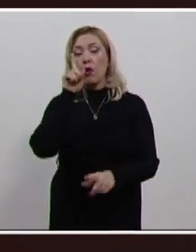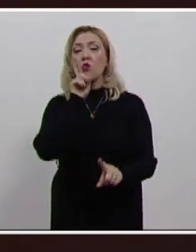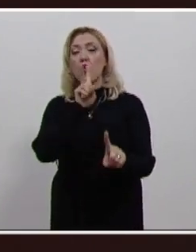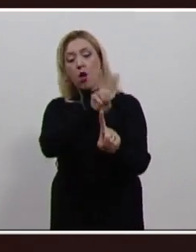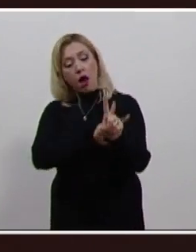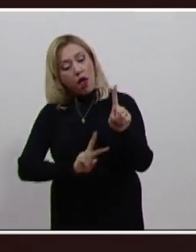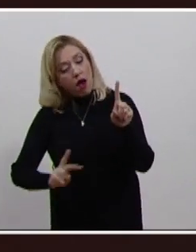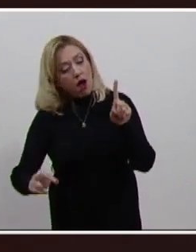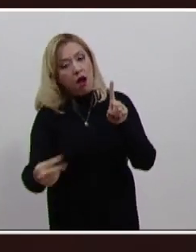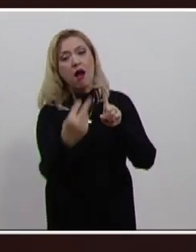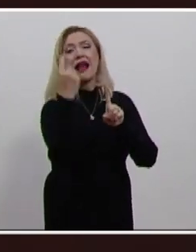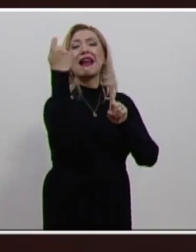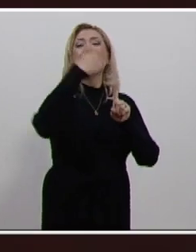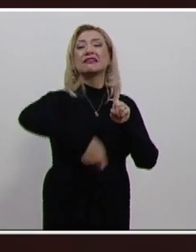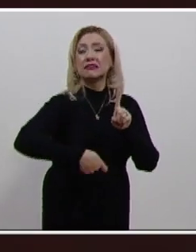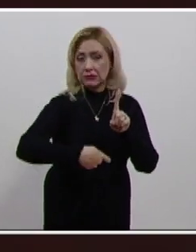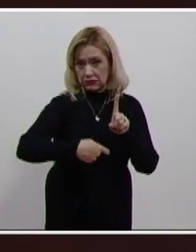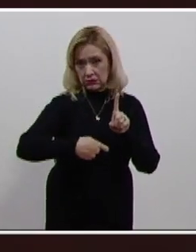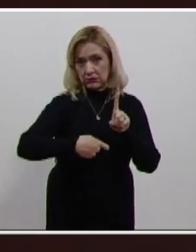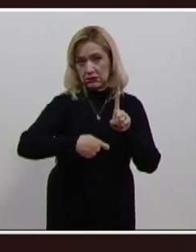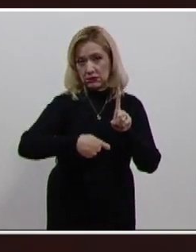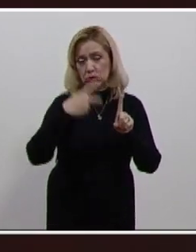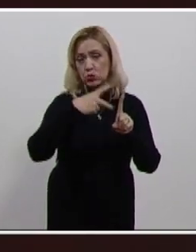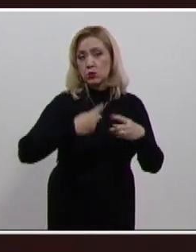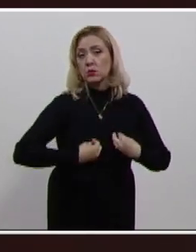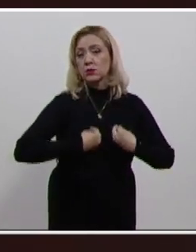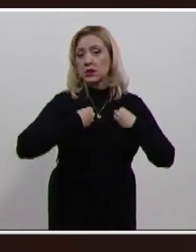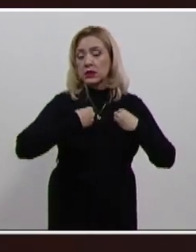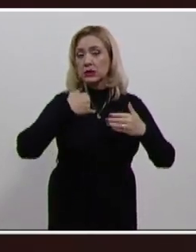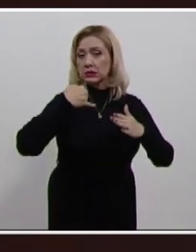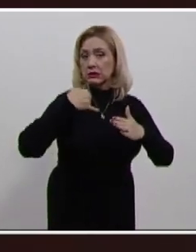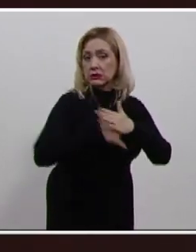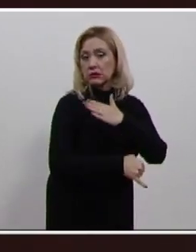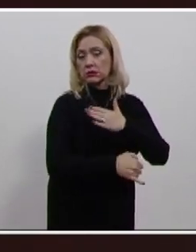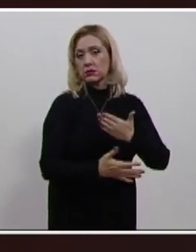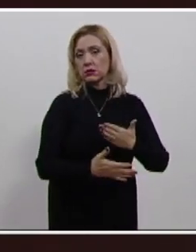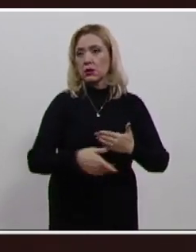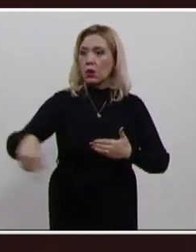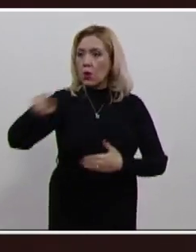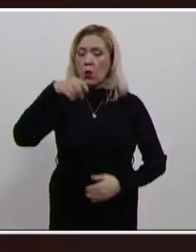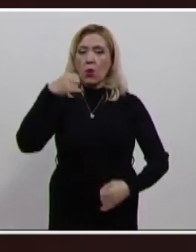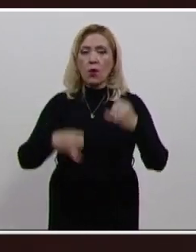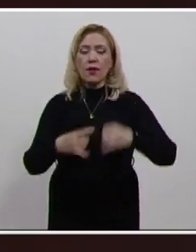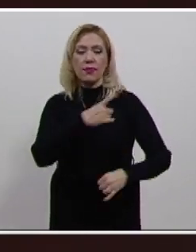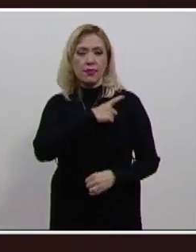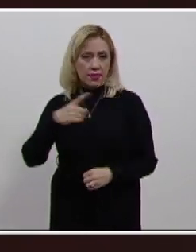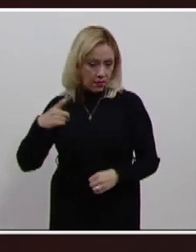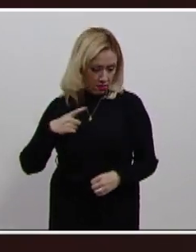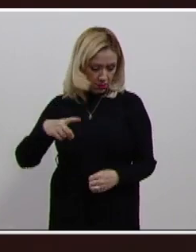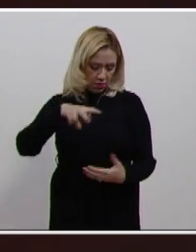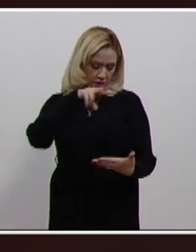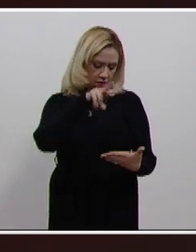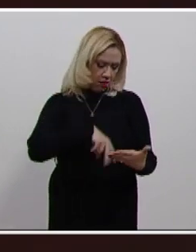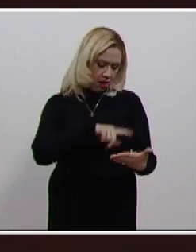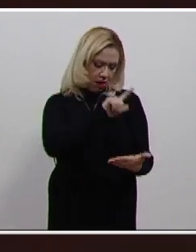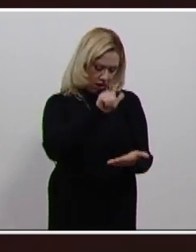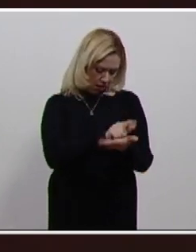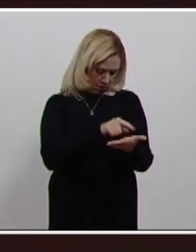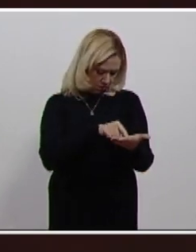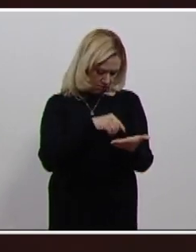pero no solamente le corresponde a la Corte, nos corresponde a todas las personas juzgadoras hacer esa interpretación de la legislación secundaria,